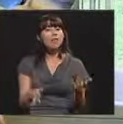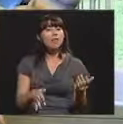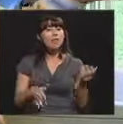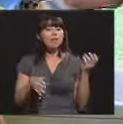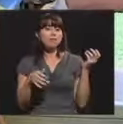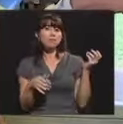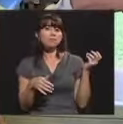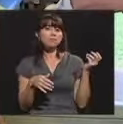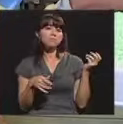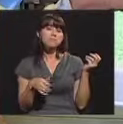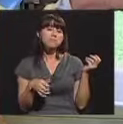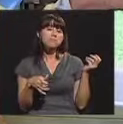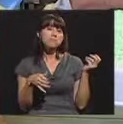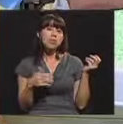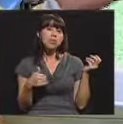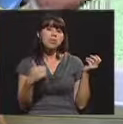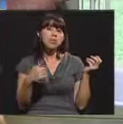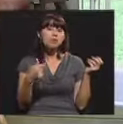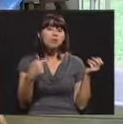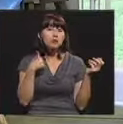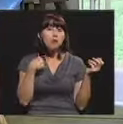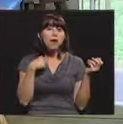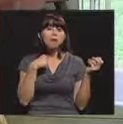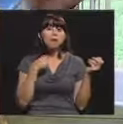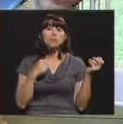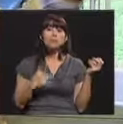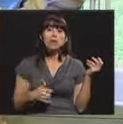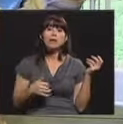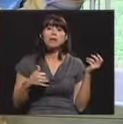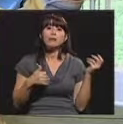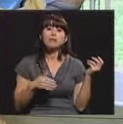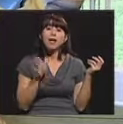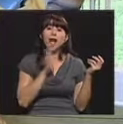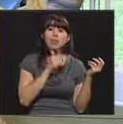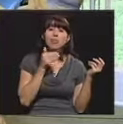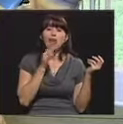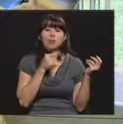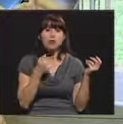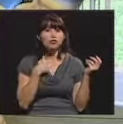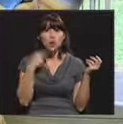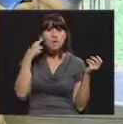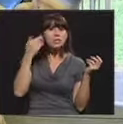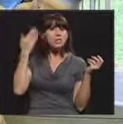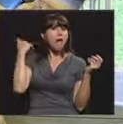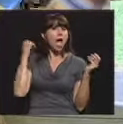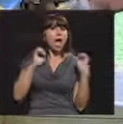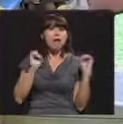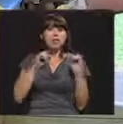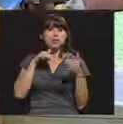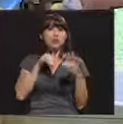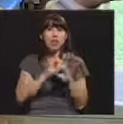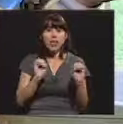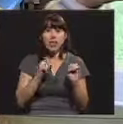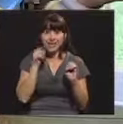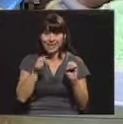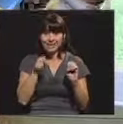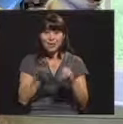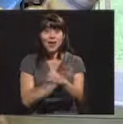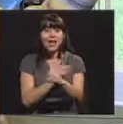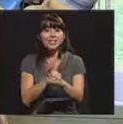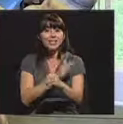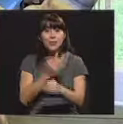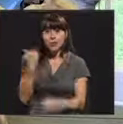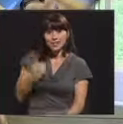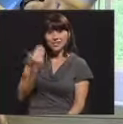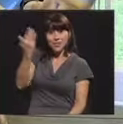me canté una canción que no la pensé ni la estudié. Viera una canción del Señor, una canción de Dios, ¿ah?